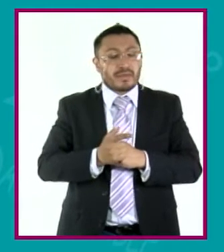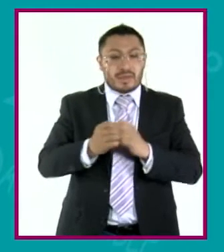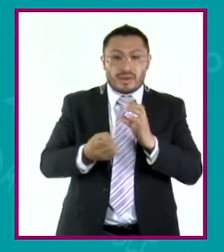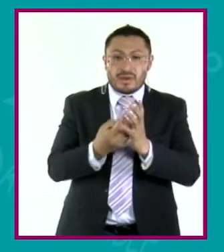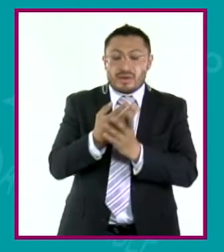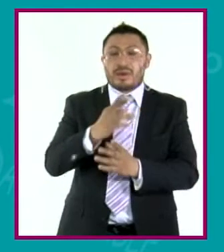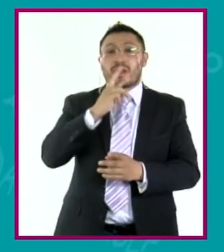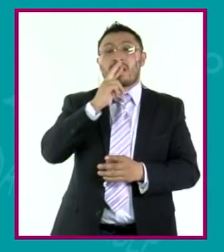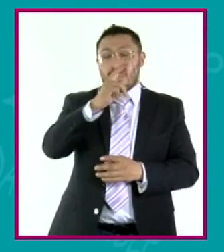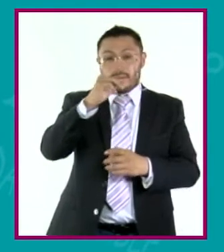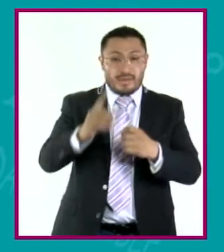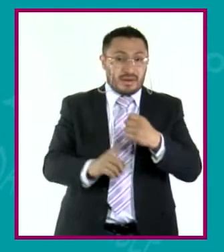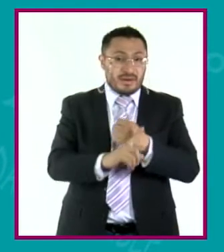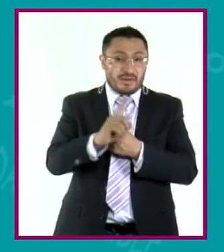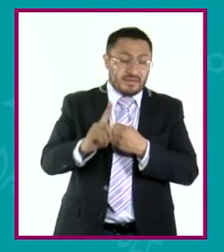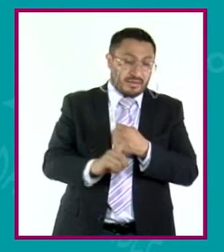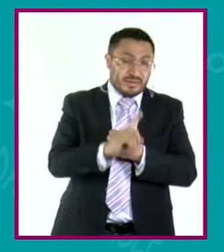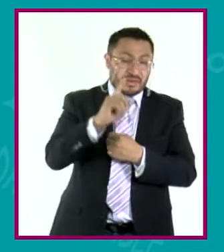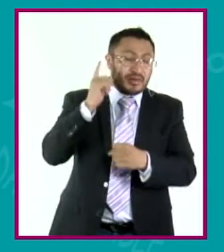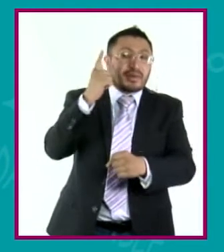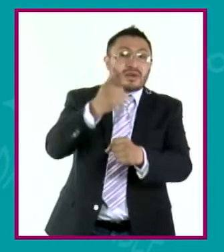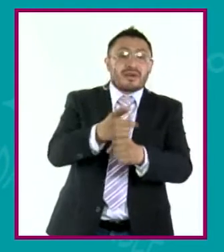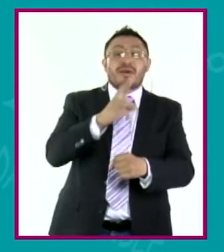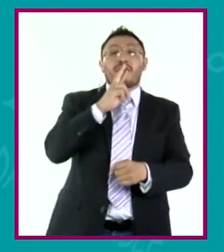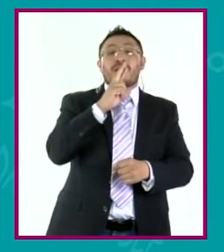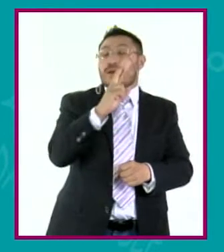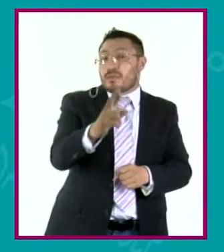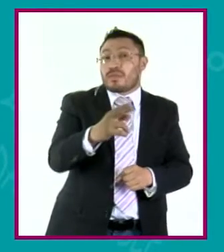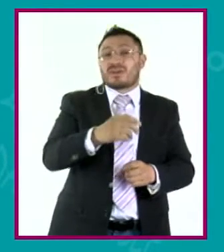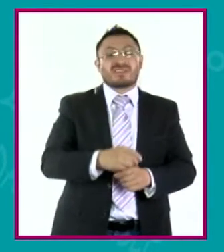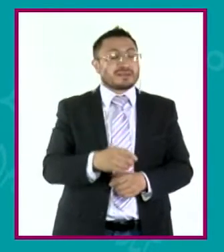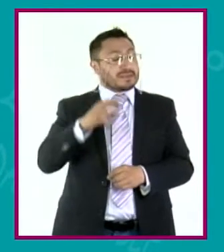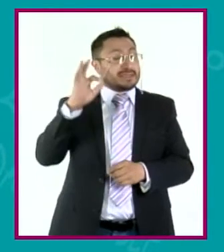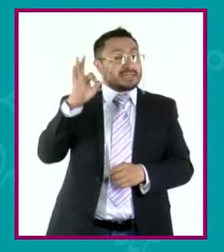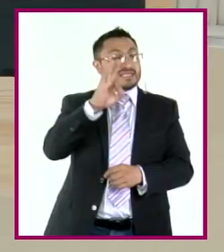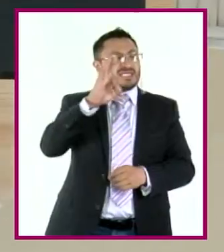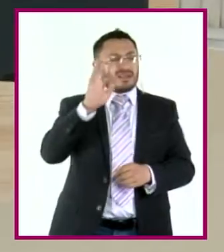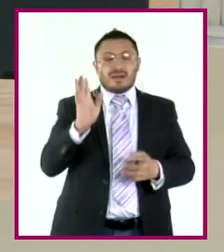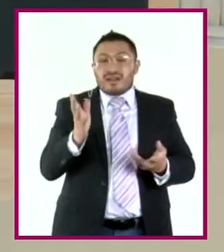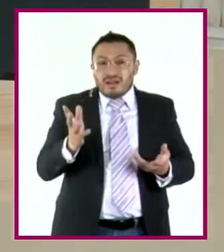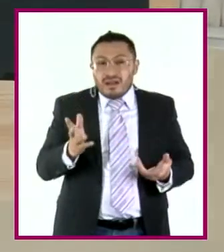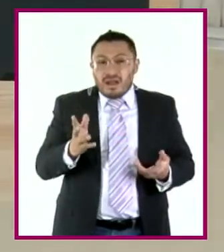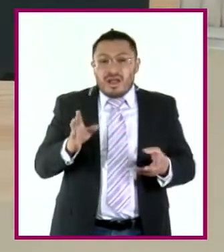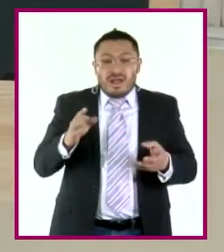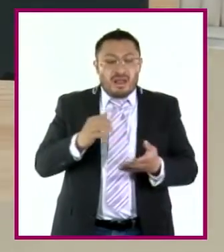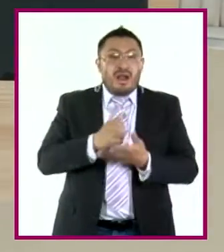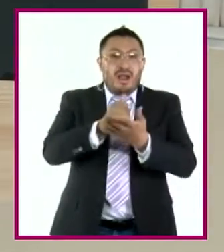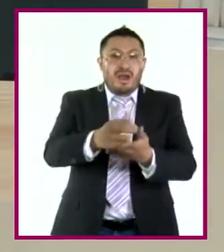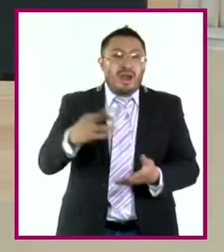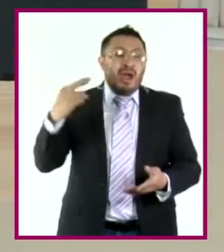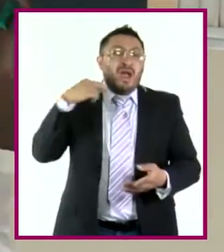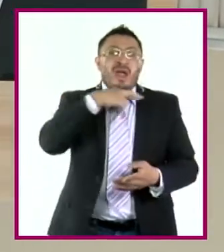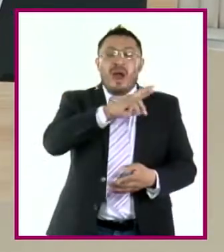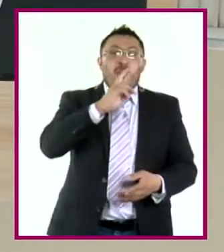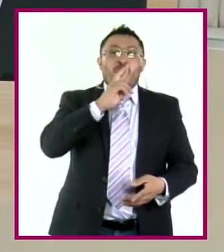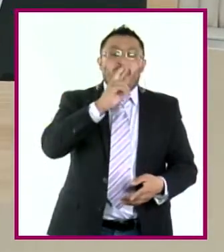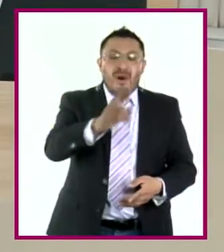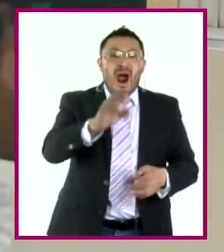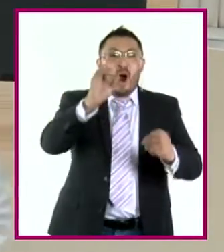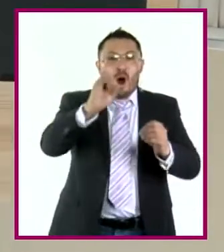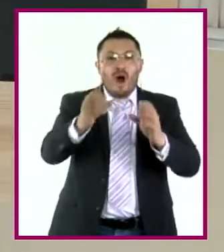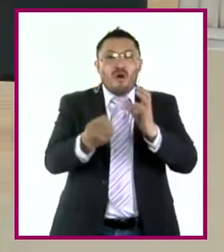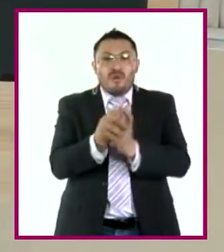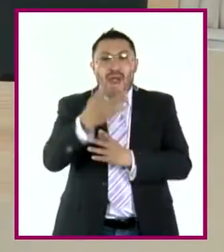respuesta a un problema existente, una respuesta que a lo mejor acorta la forma de resolverlo o hacer una nueva